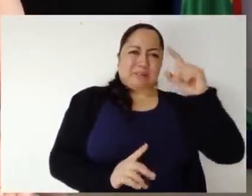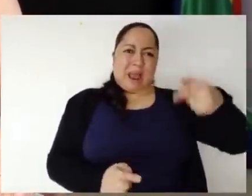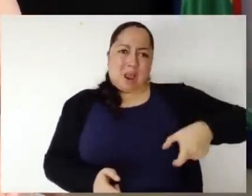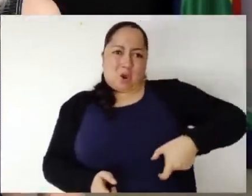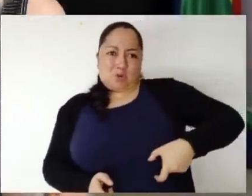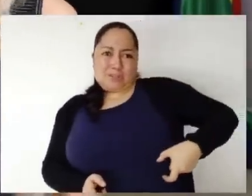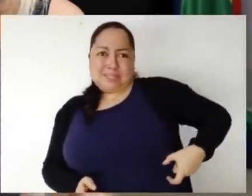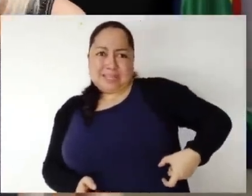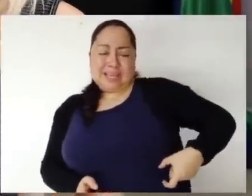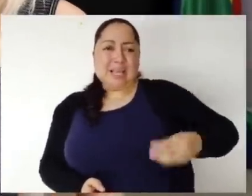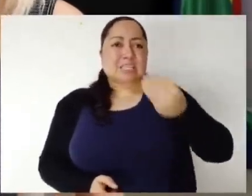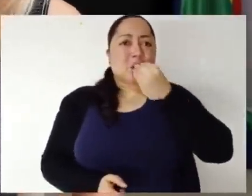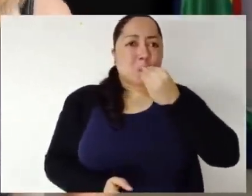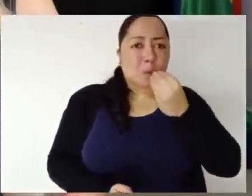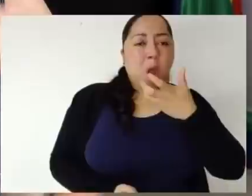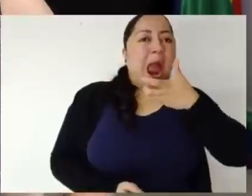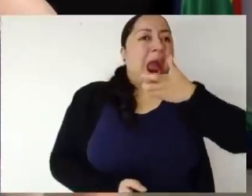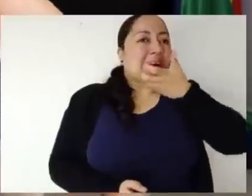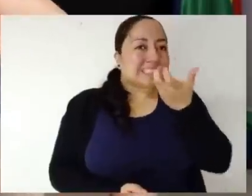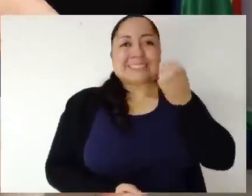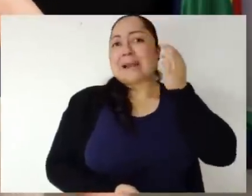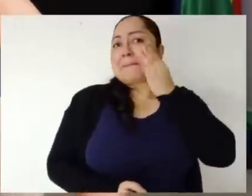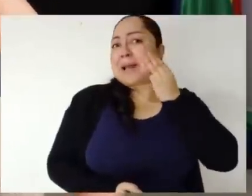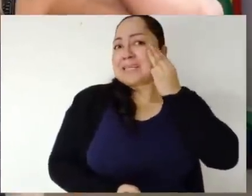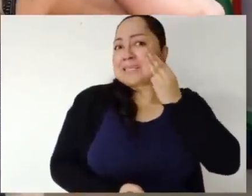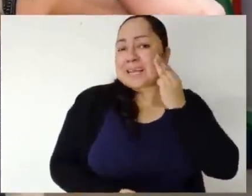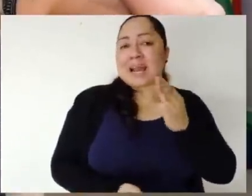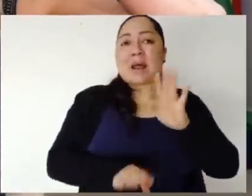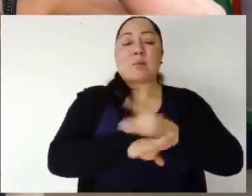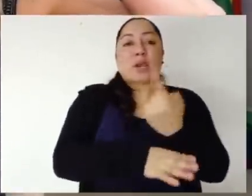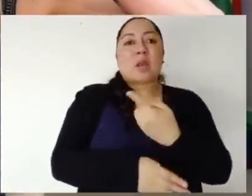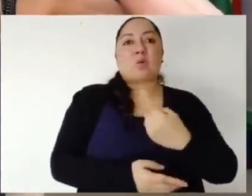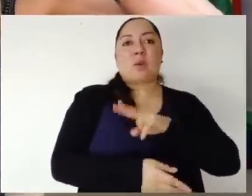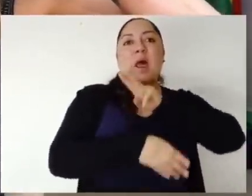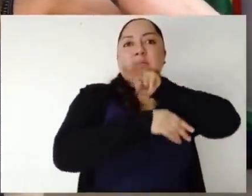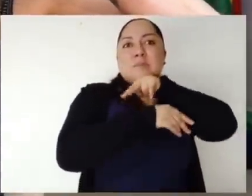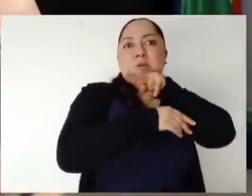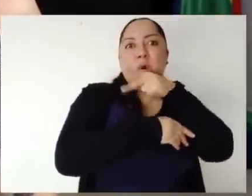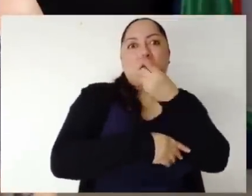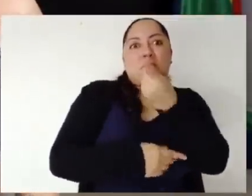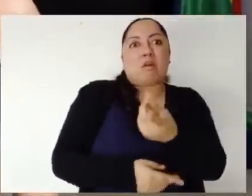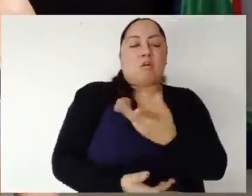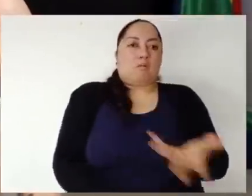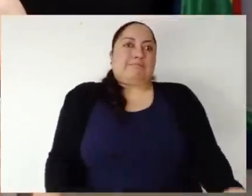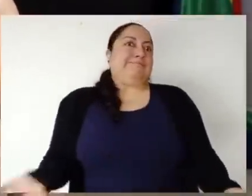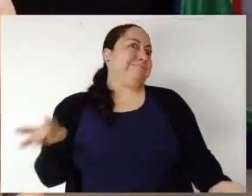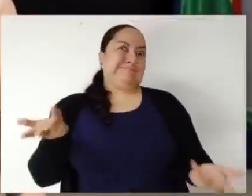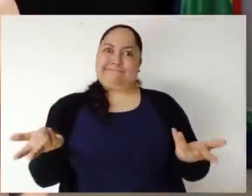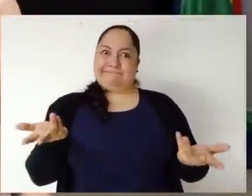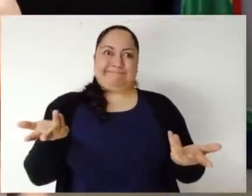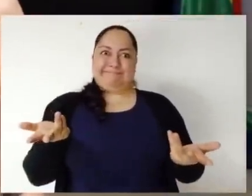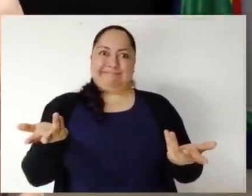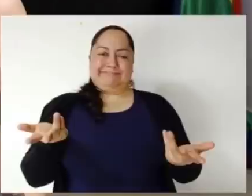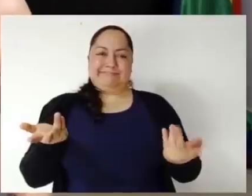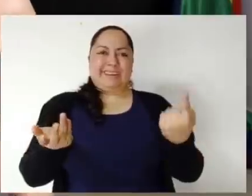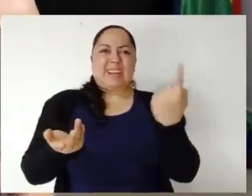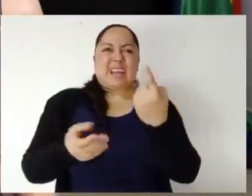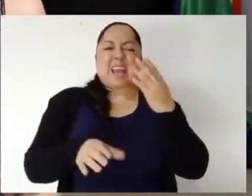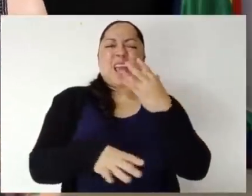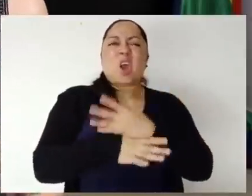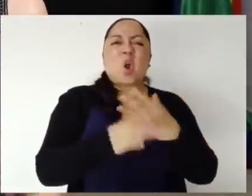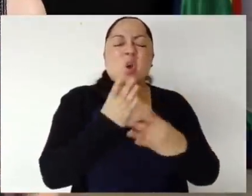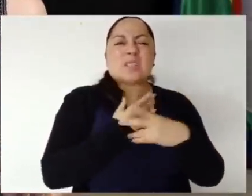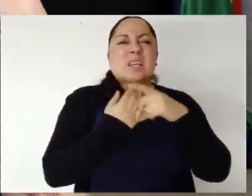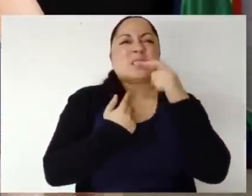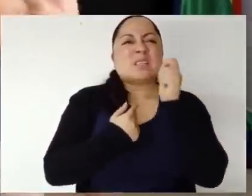árbol mágico. Todo esto hecho bajo órdenes de una serpiente que habla. Luego también me dicen que lo natural es el matrimonio